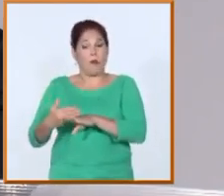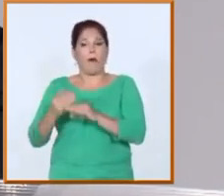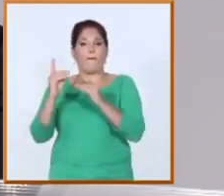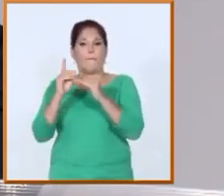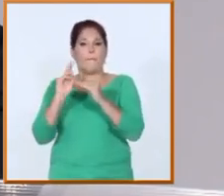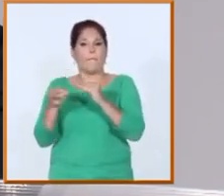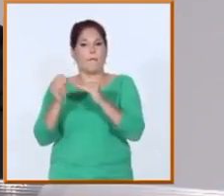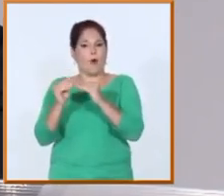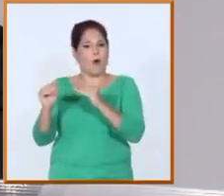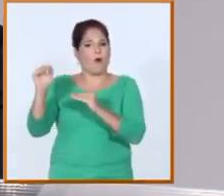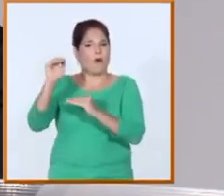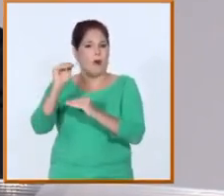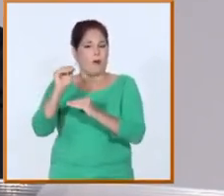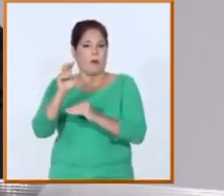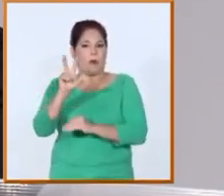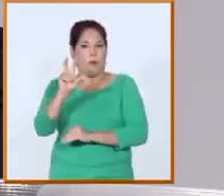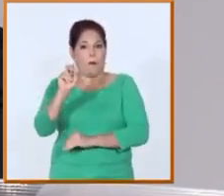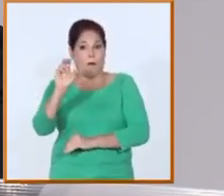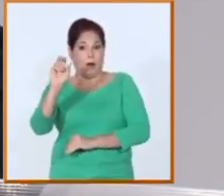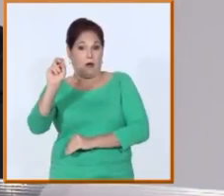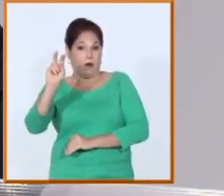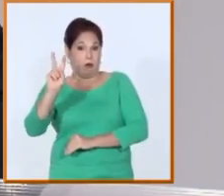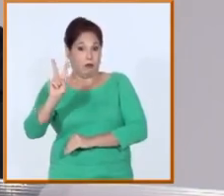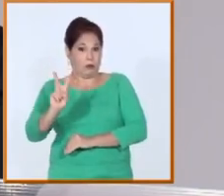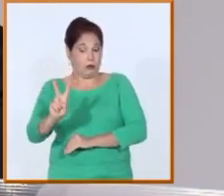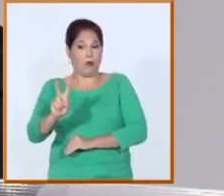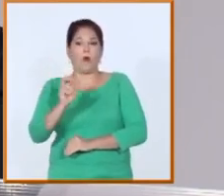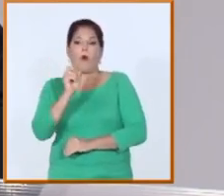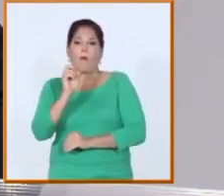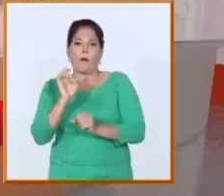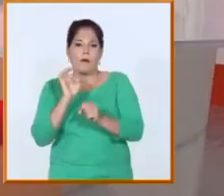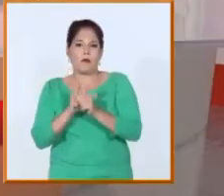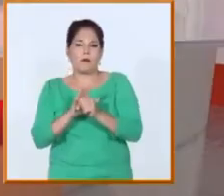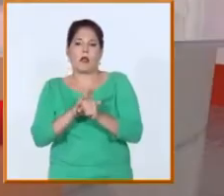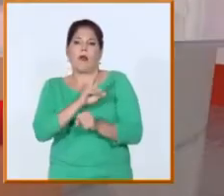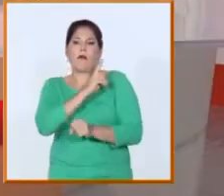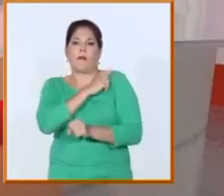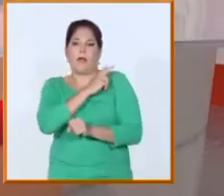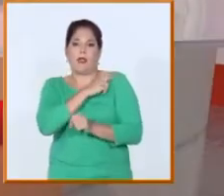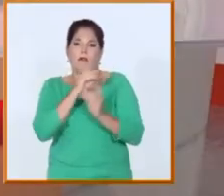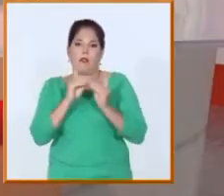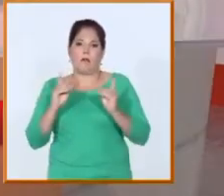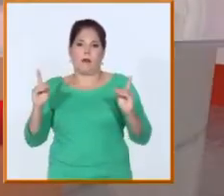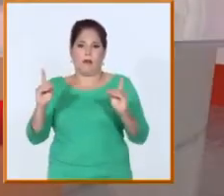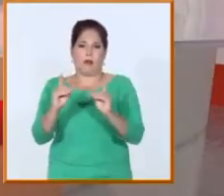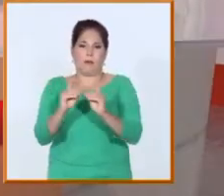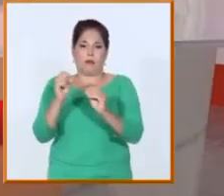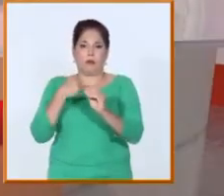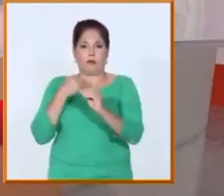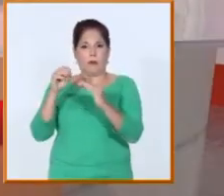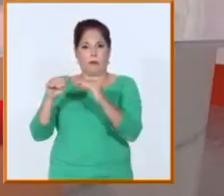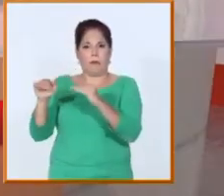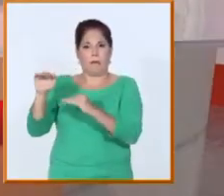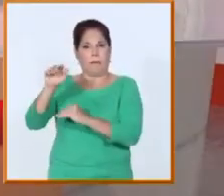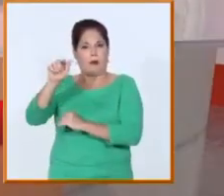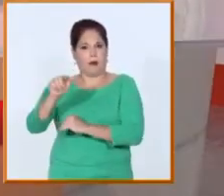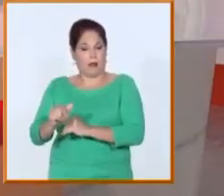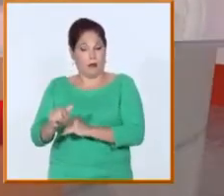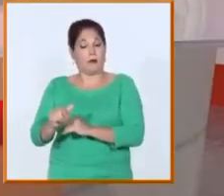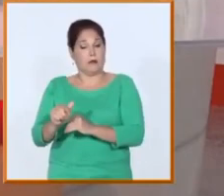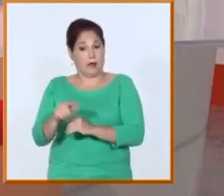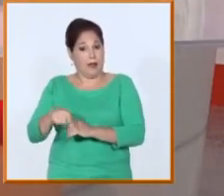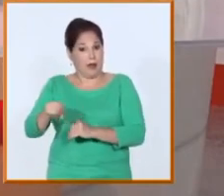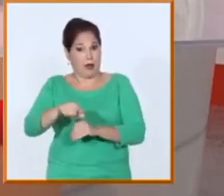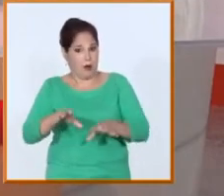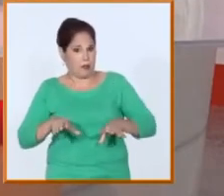hasta que en el año 2002 comencé a dirigir un departamento docente que tenía una maestría de muy amplia aceptación en